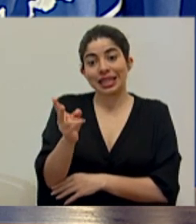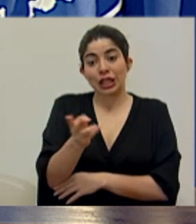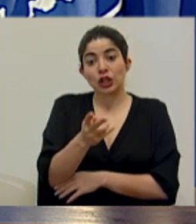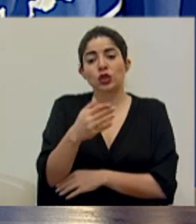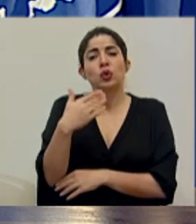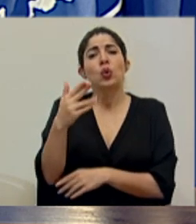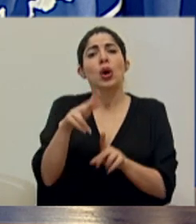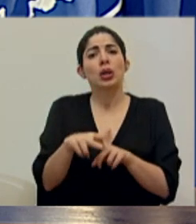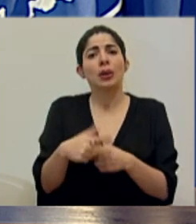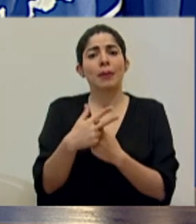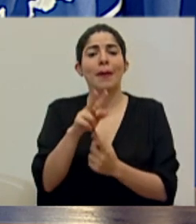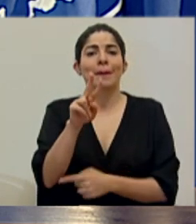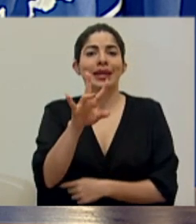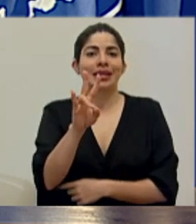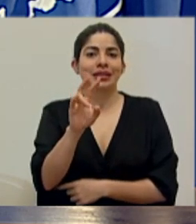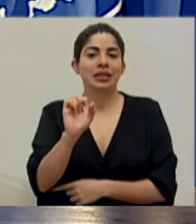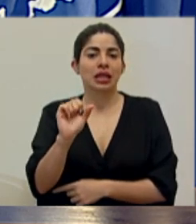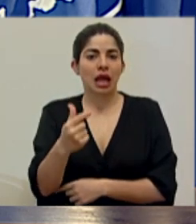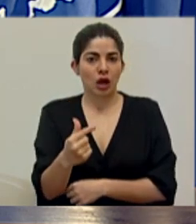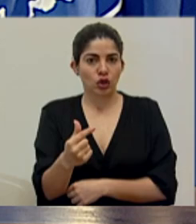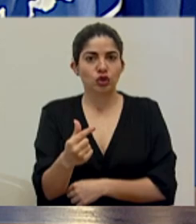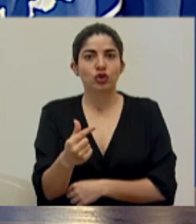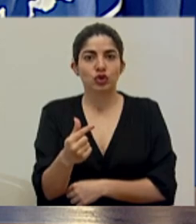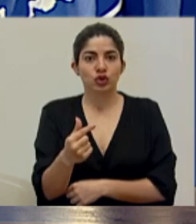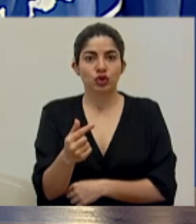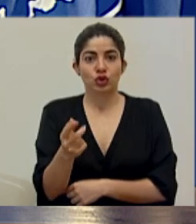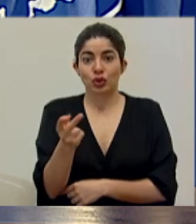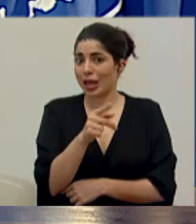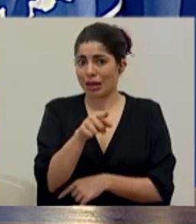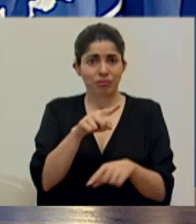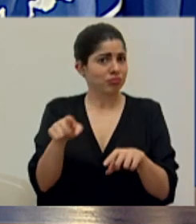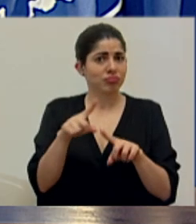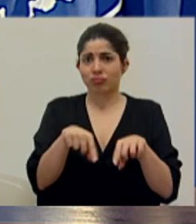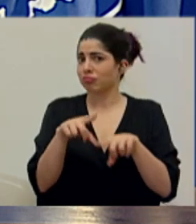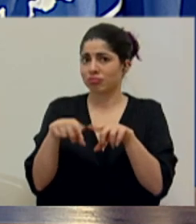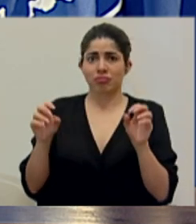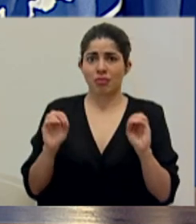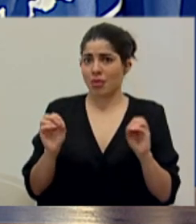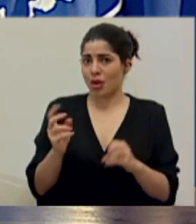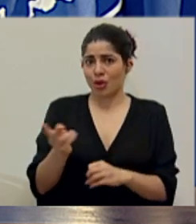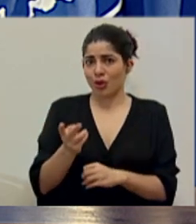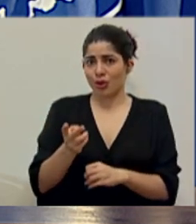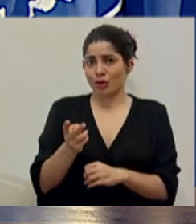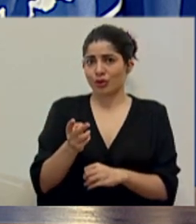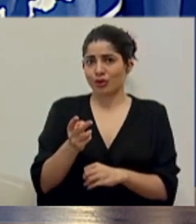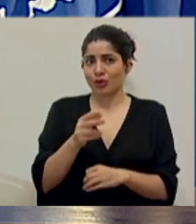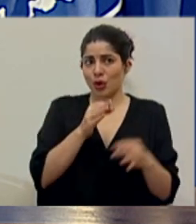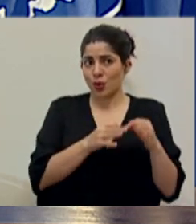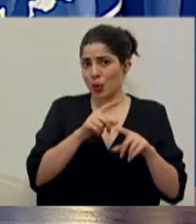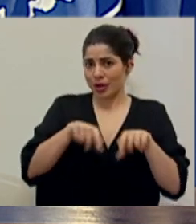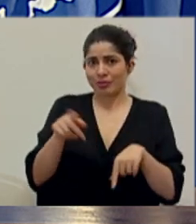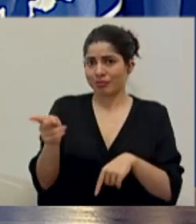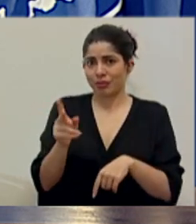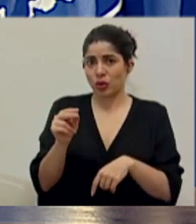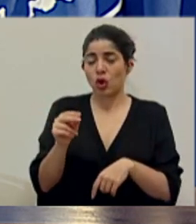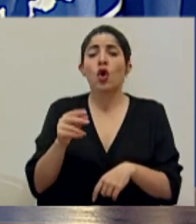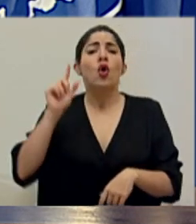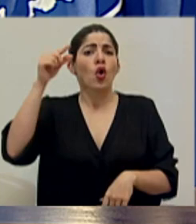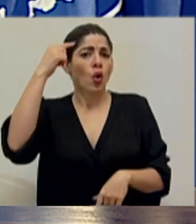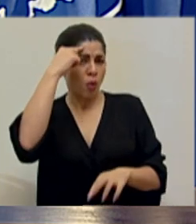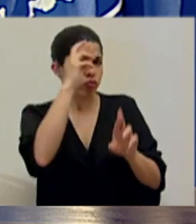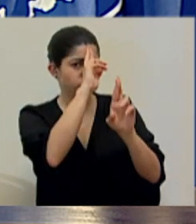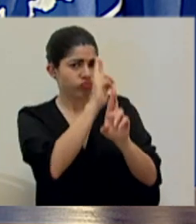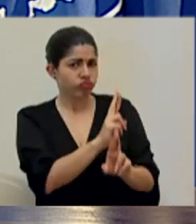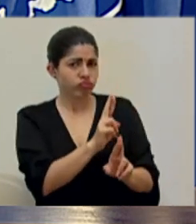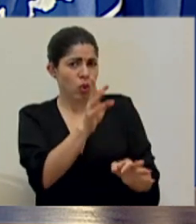del 27 de agosto y esos no fueron suspendidos por el juez. El gobierno respeta las decisiones de los jueces de la